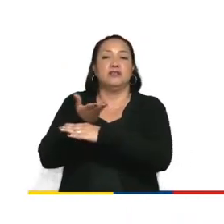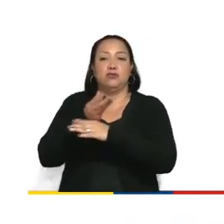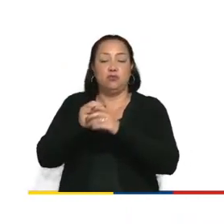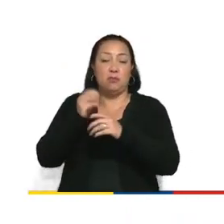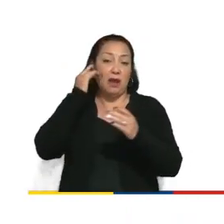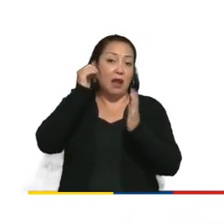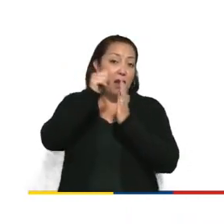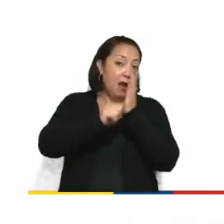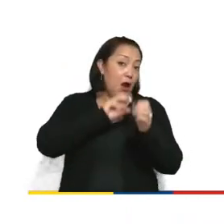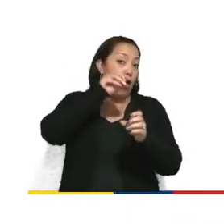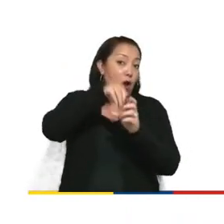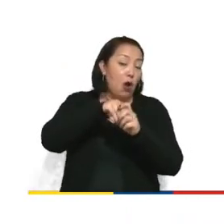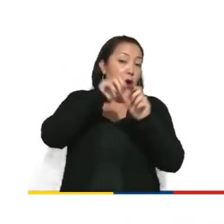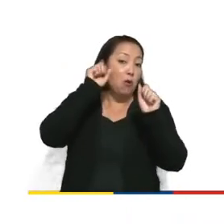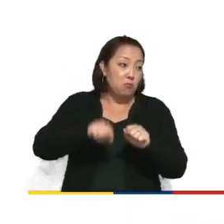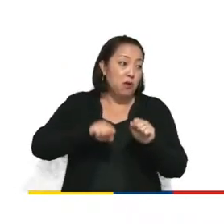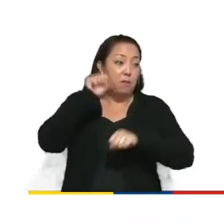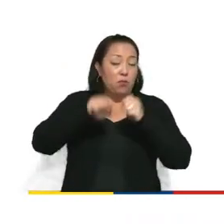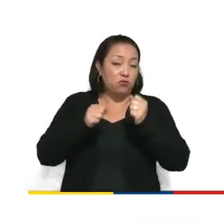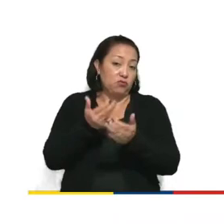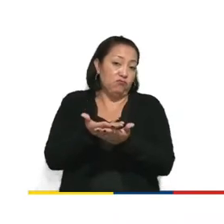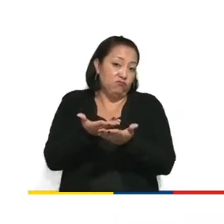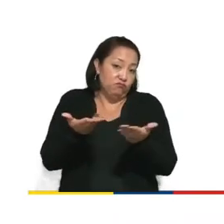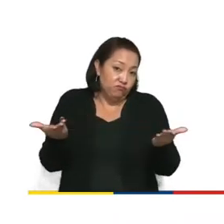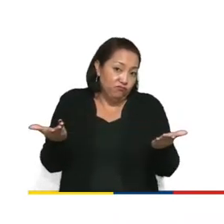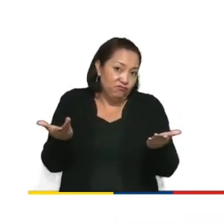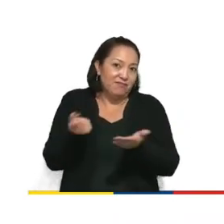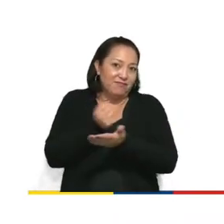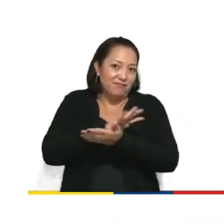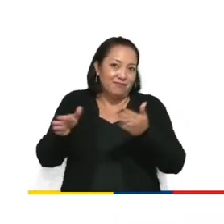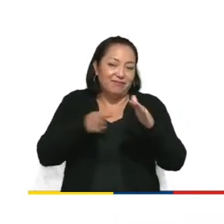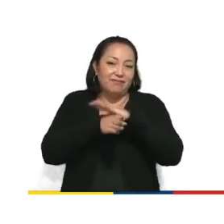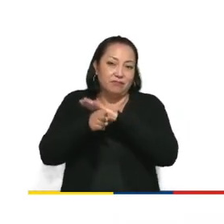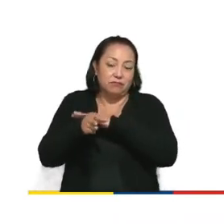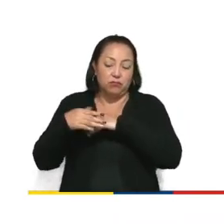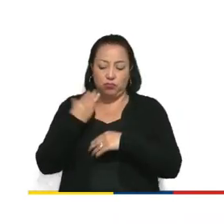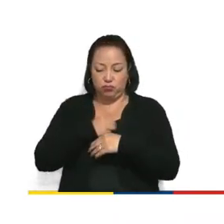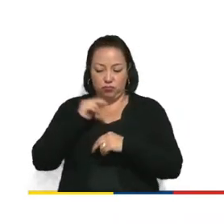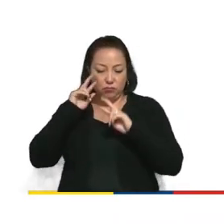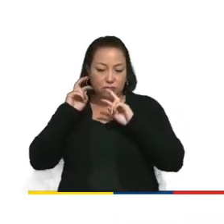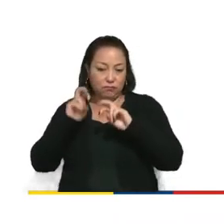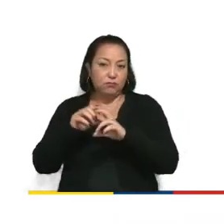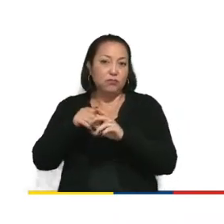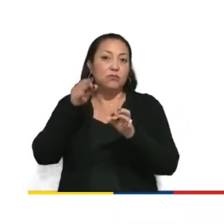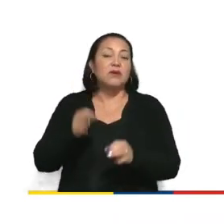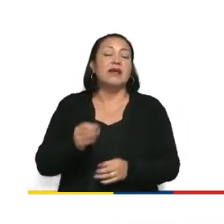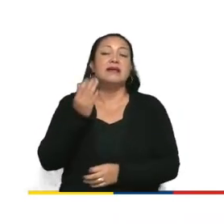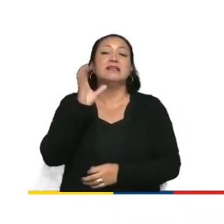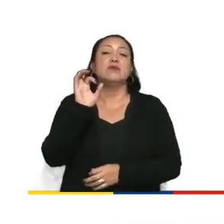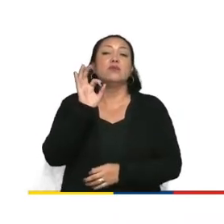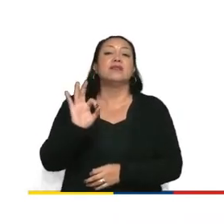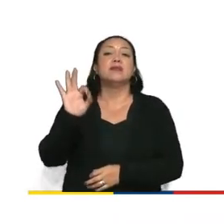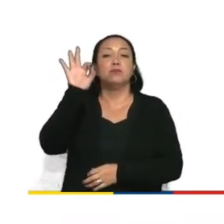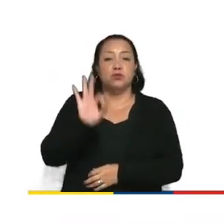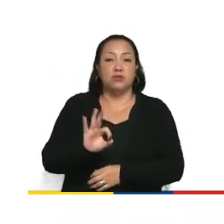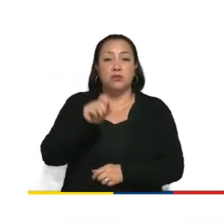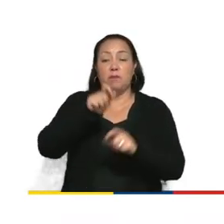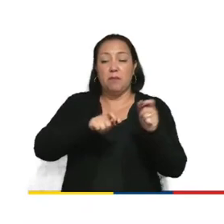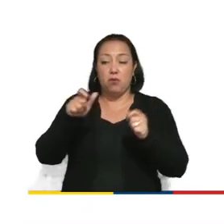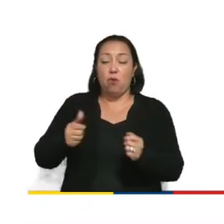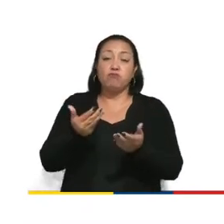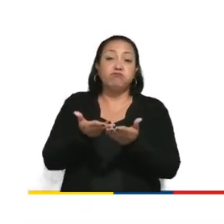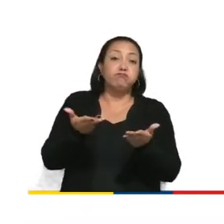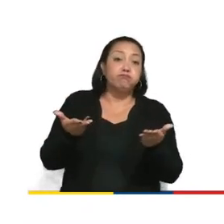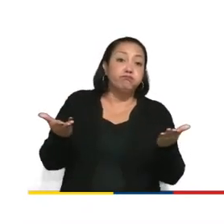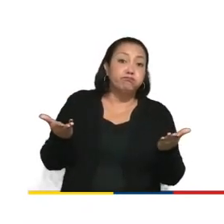programa, si es que es posible. En nuestra investigación, nosotros encontramos que el 50% de los proveedores no